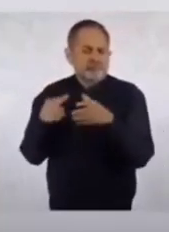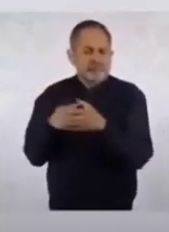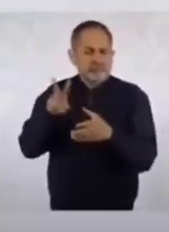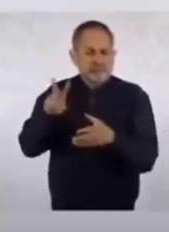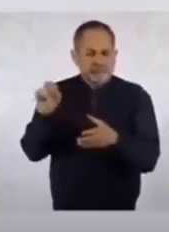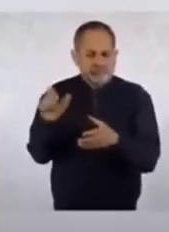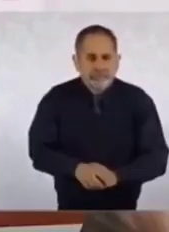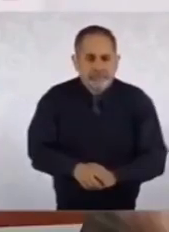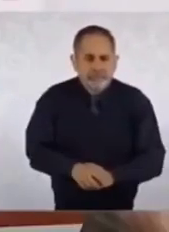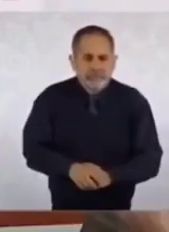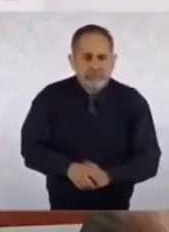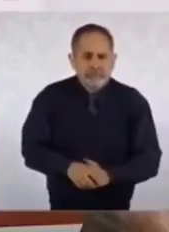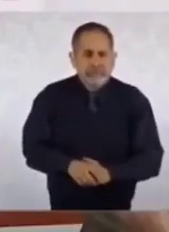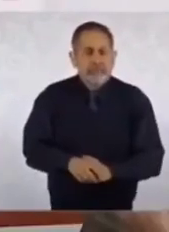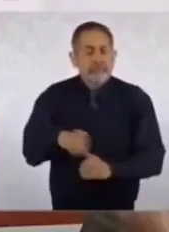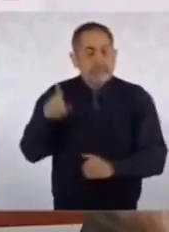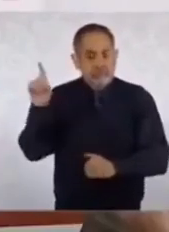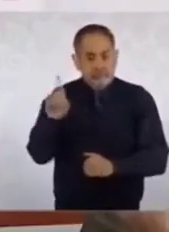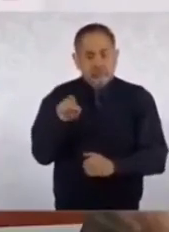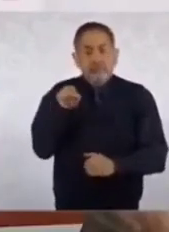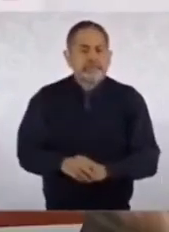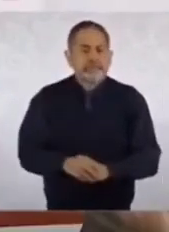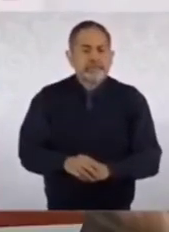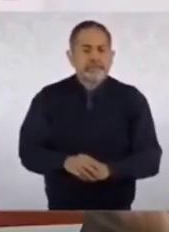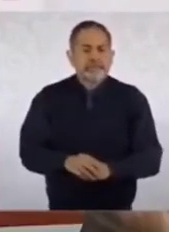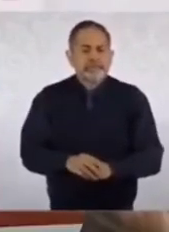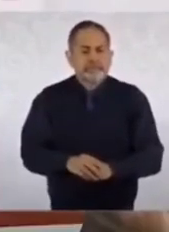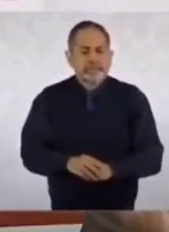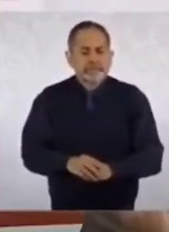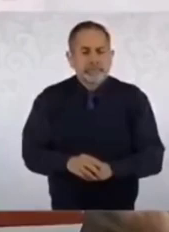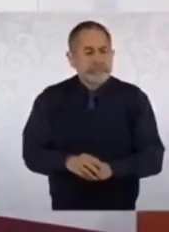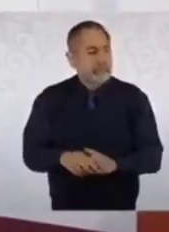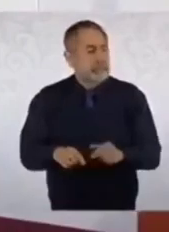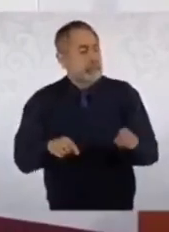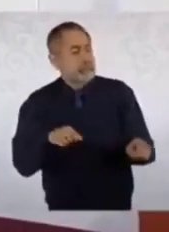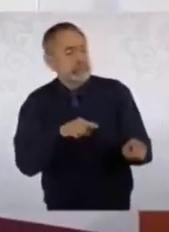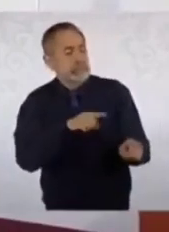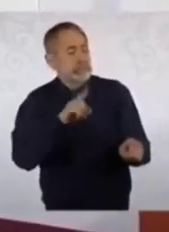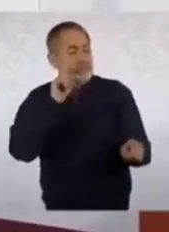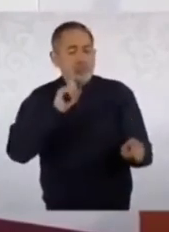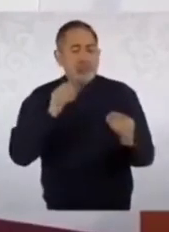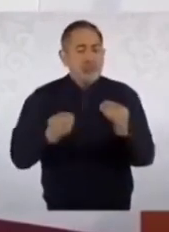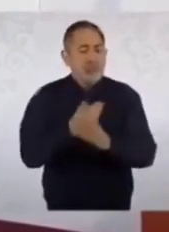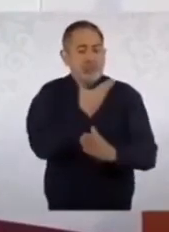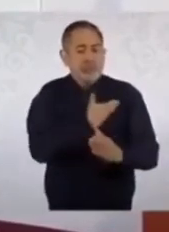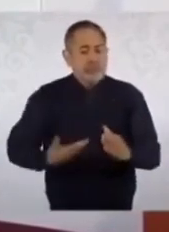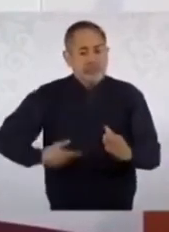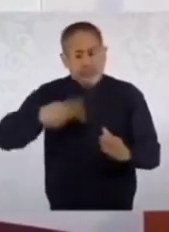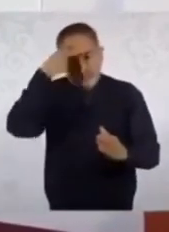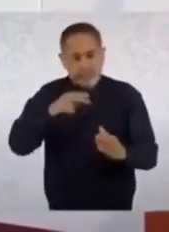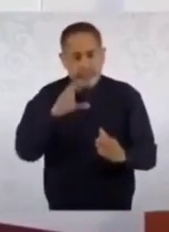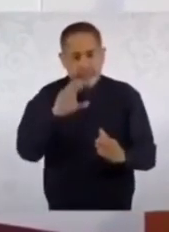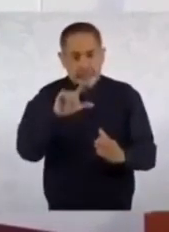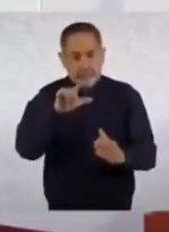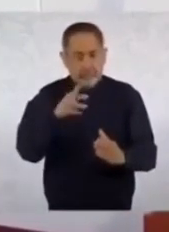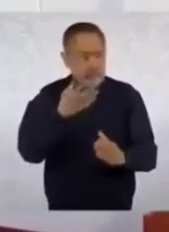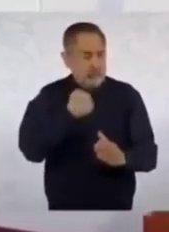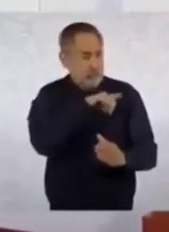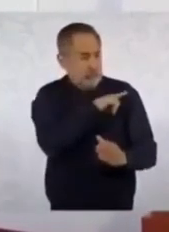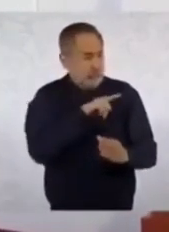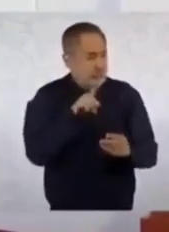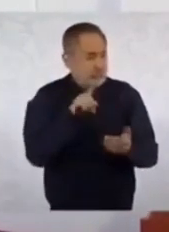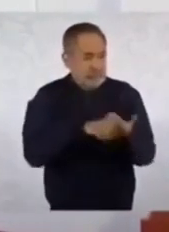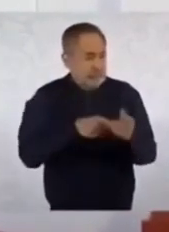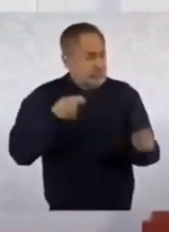dijo, la nueva presidenta de México, Claudia Sheinbaum, se ha comportado como una absoluta